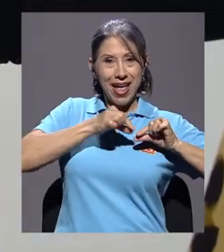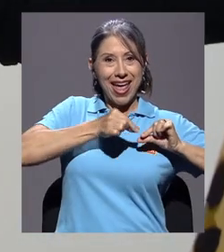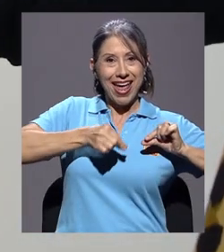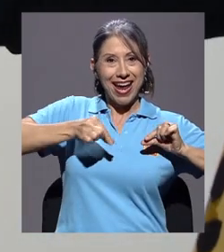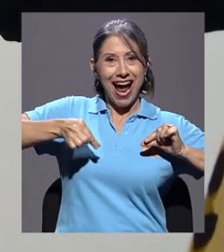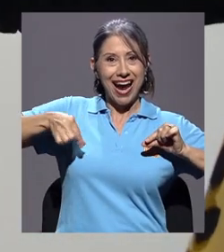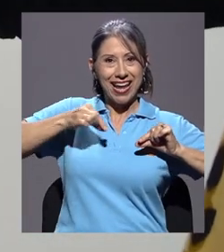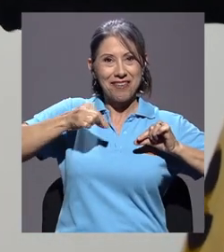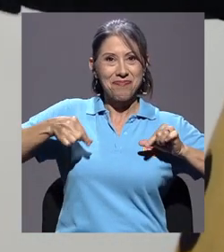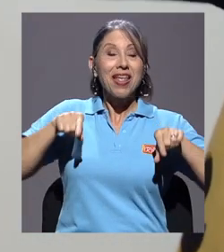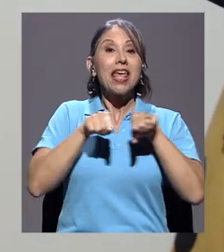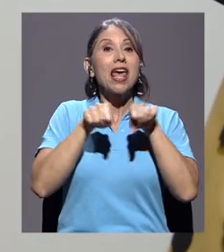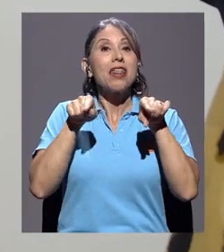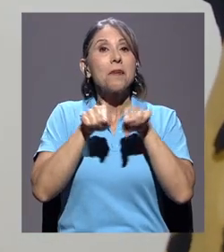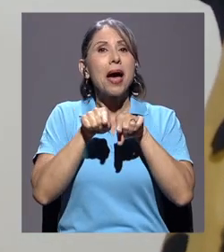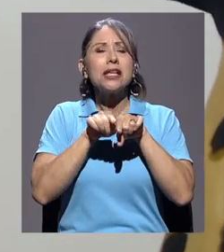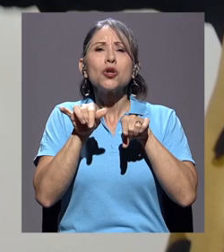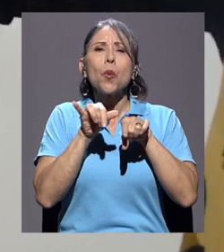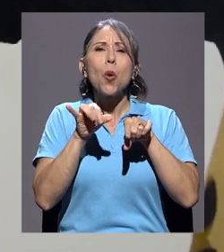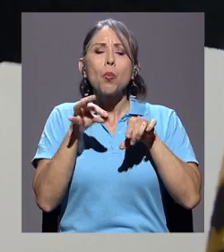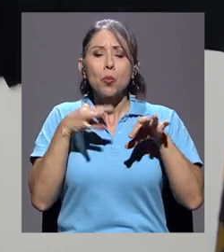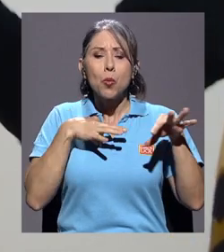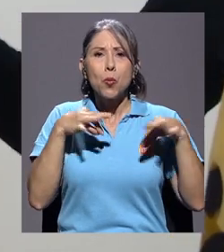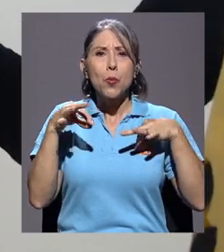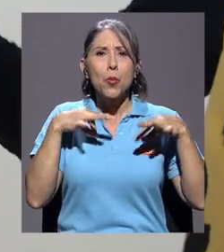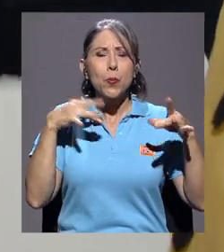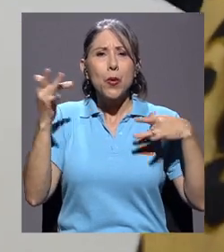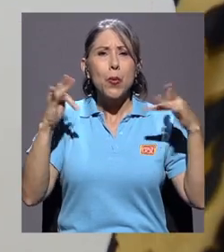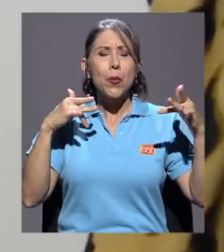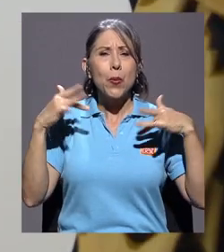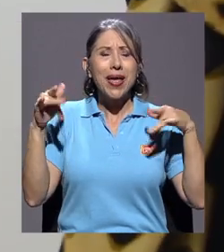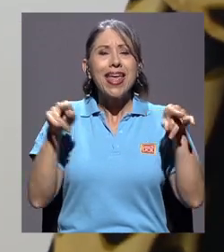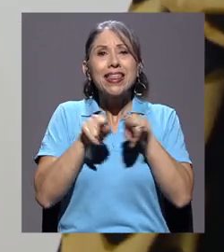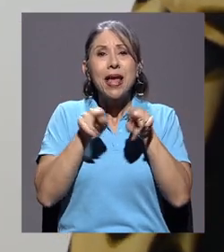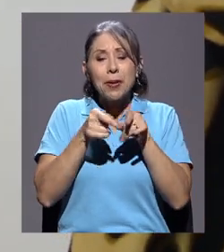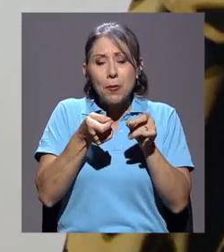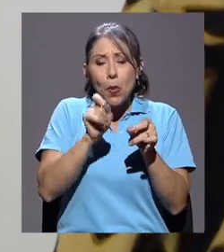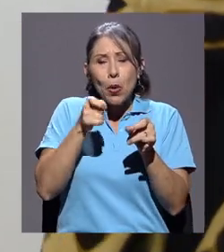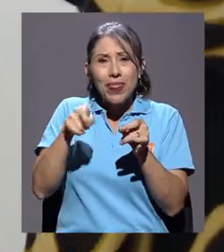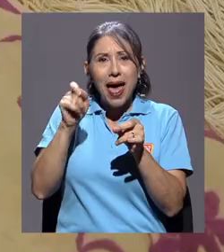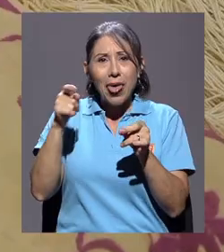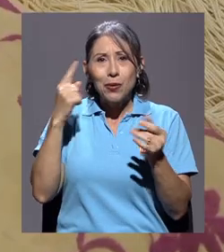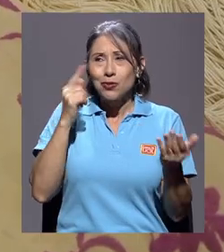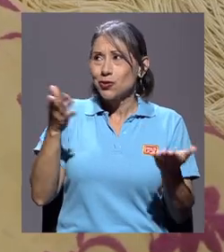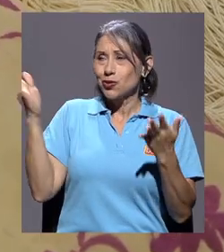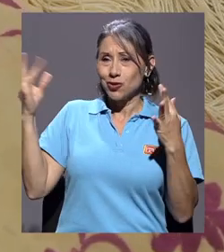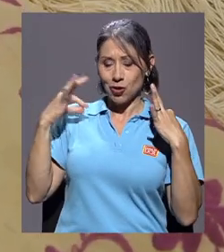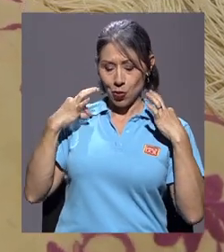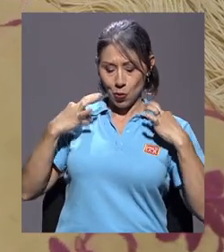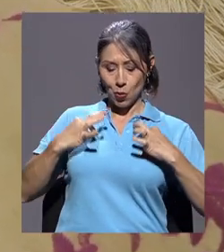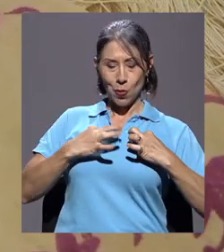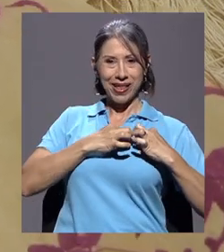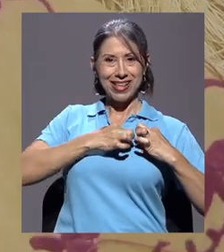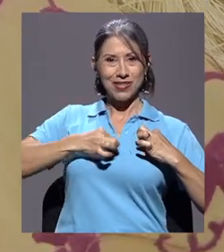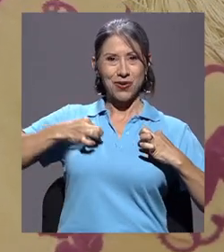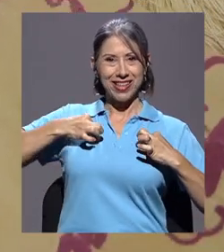y además que llevan, por ejemplo, unas salpicaduras de lentejuelas y bordados aquí en el escote.